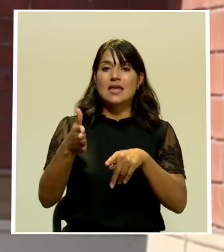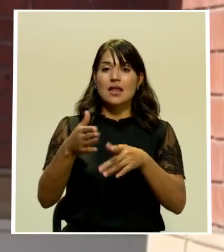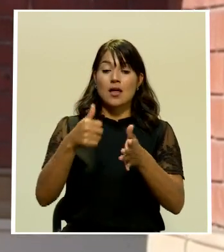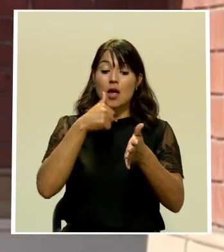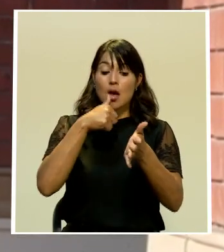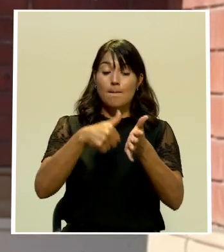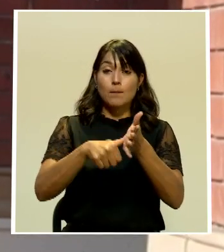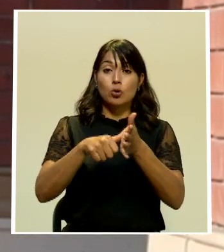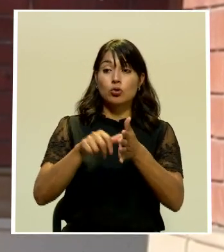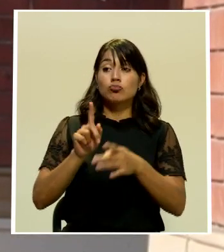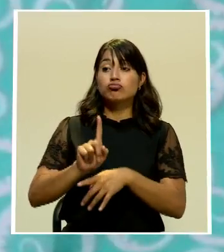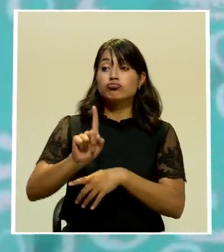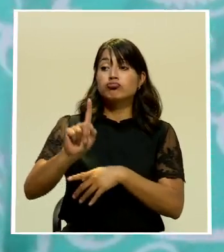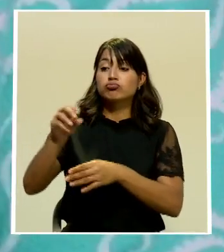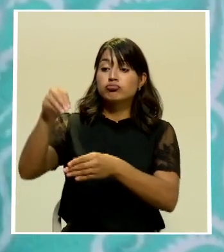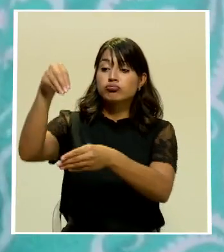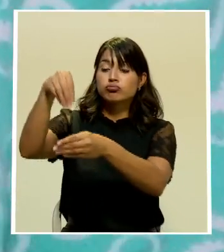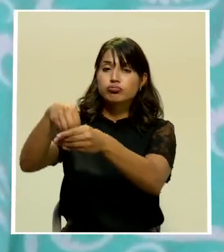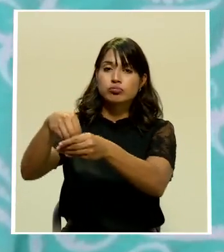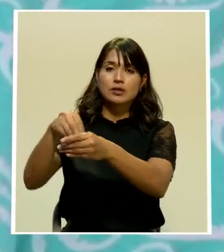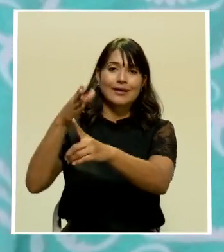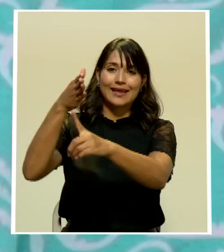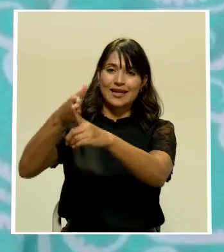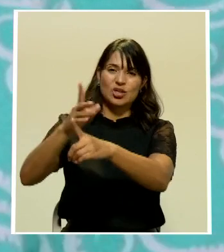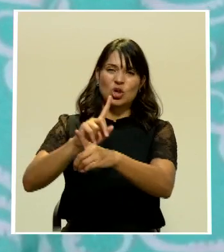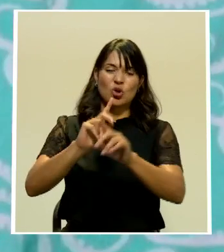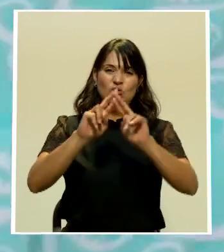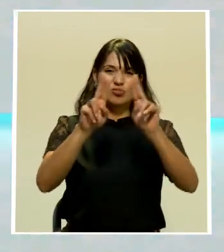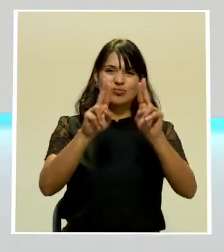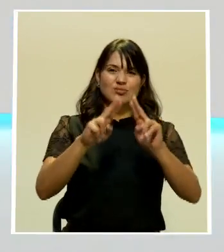directamente en los centros electorales ya abiertos